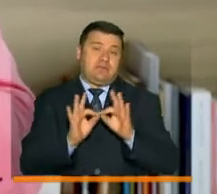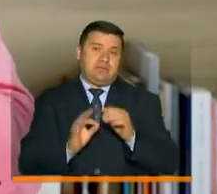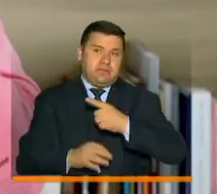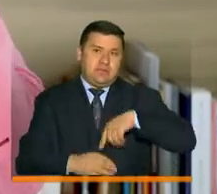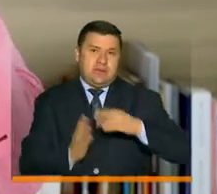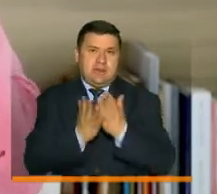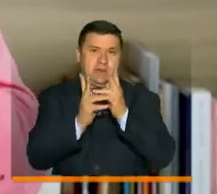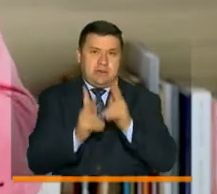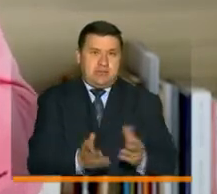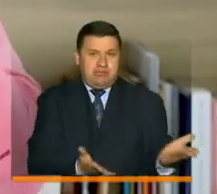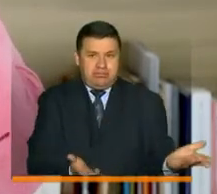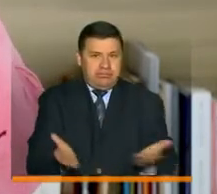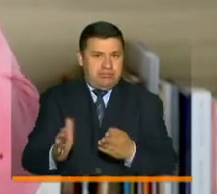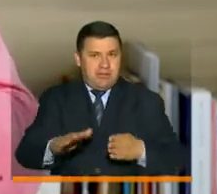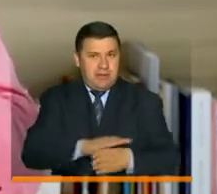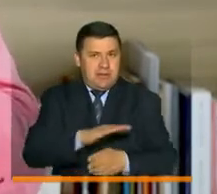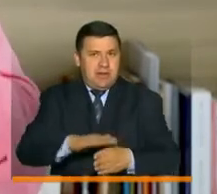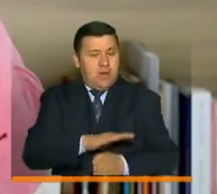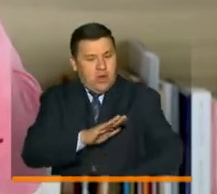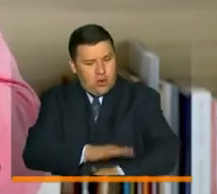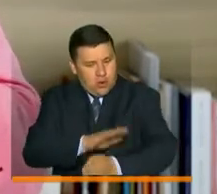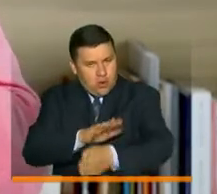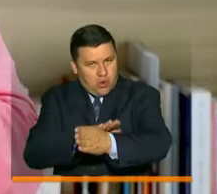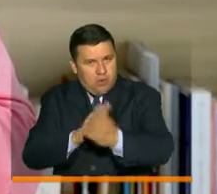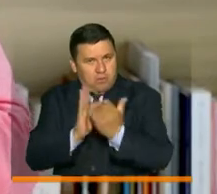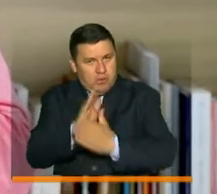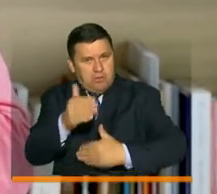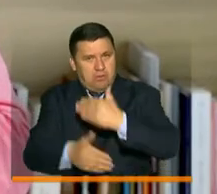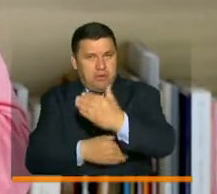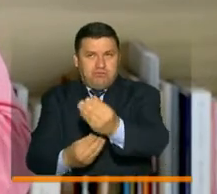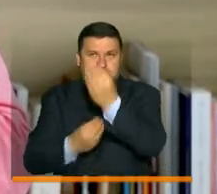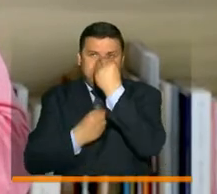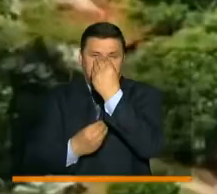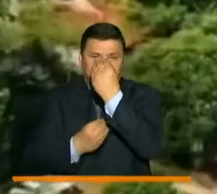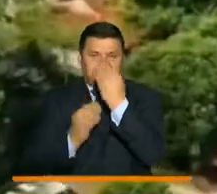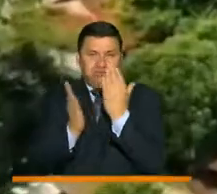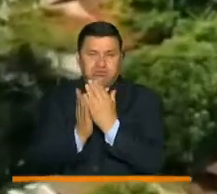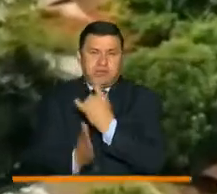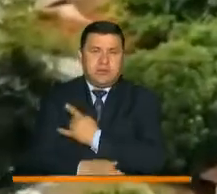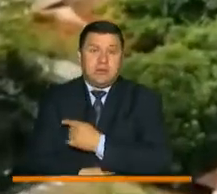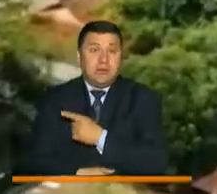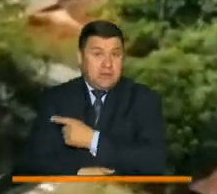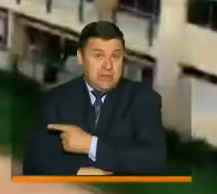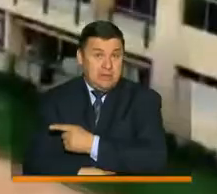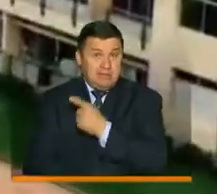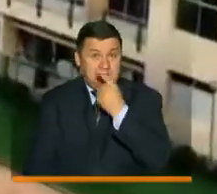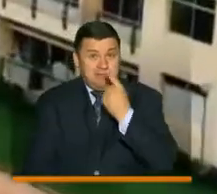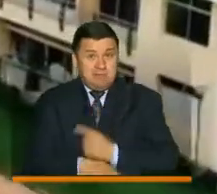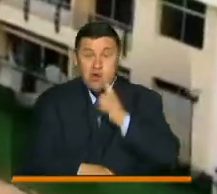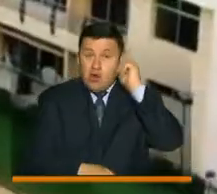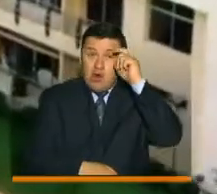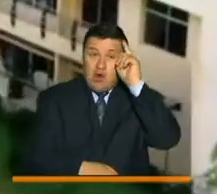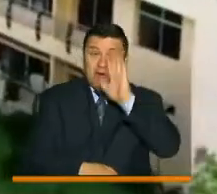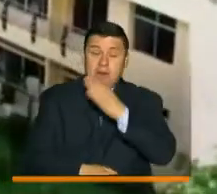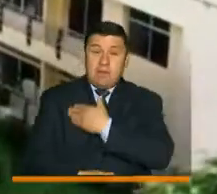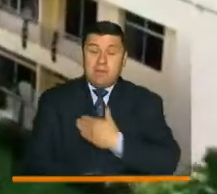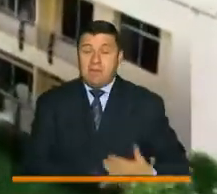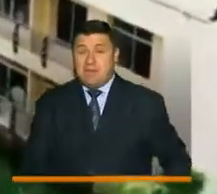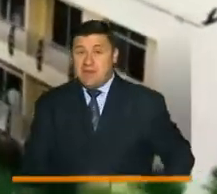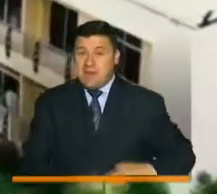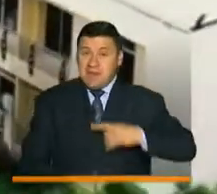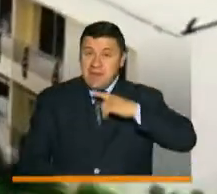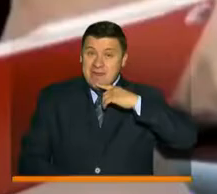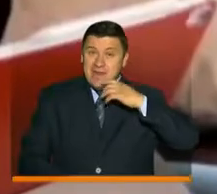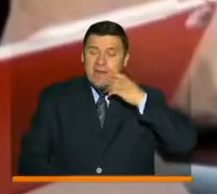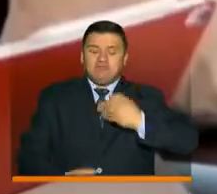nuestros estudiantes se mantengan y continúen en el proceso de formación académica. De esta forma, el gobierno del presidente Iván